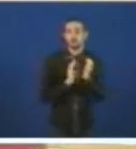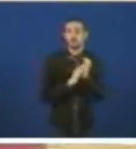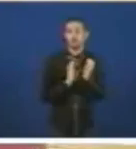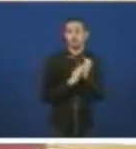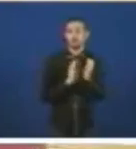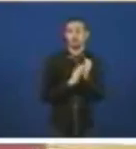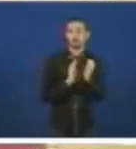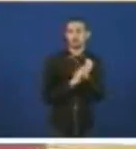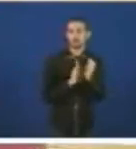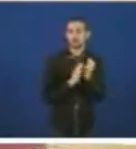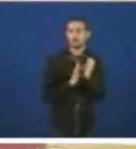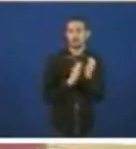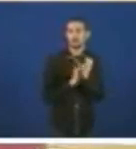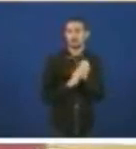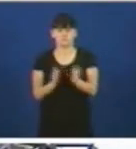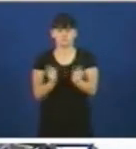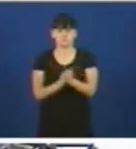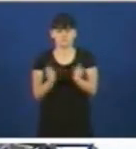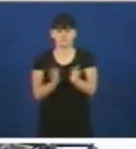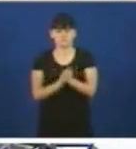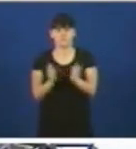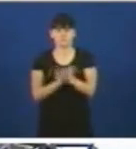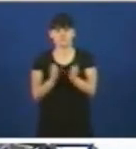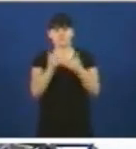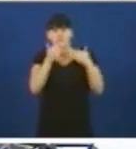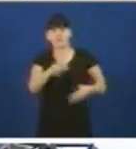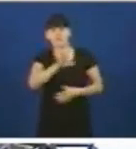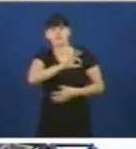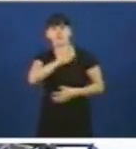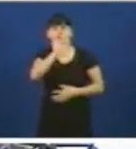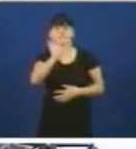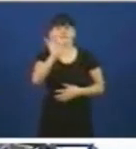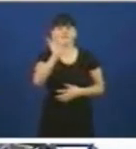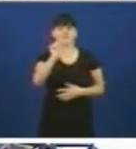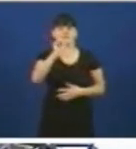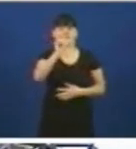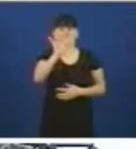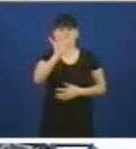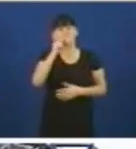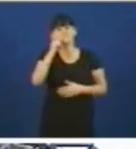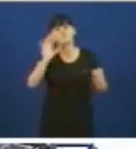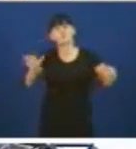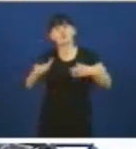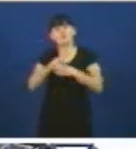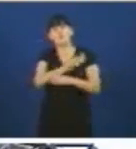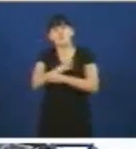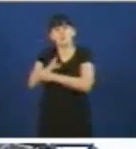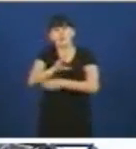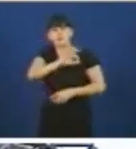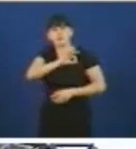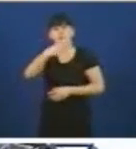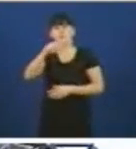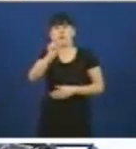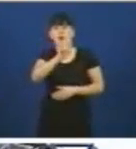gracias señor consellero gracias señora Sestallo grupo parlamentario popular señora Barros